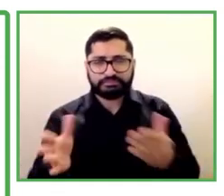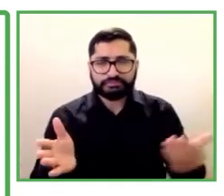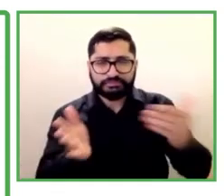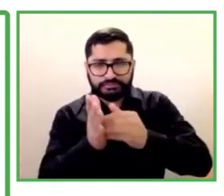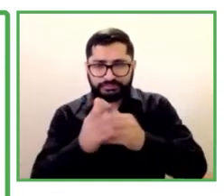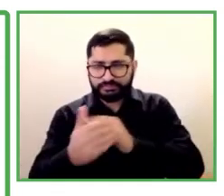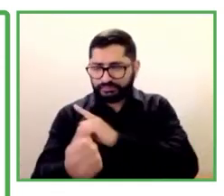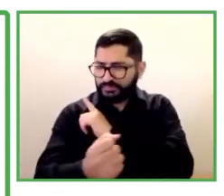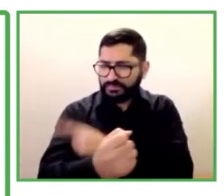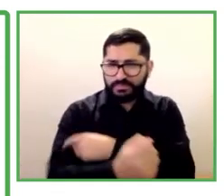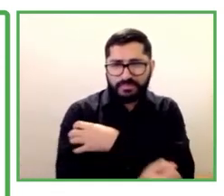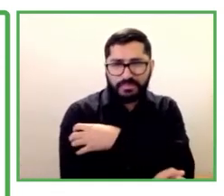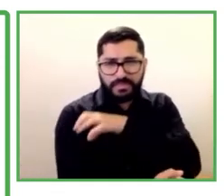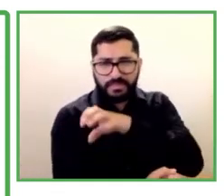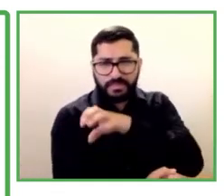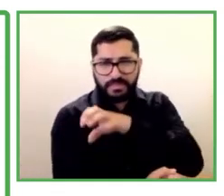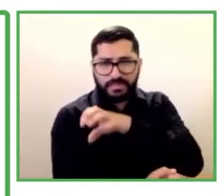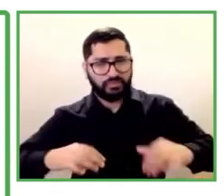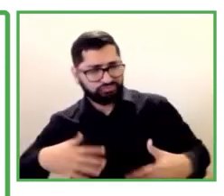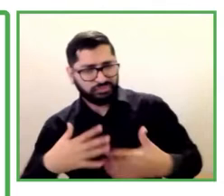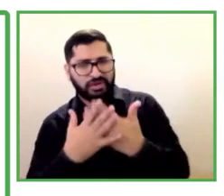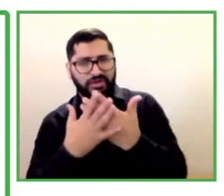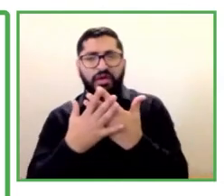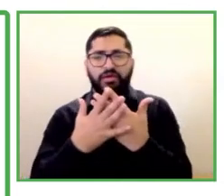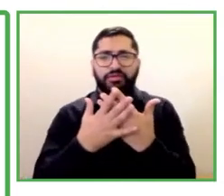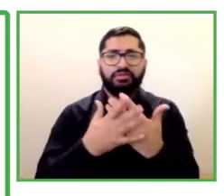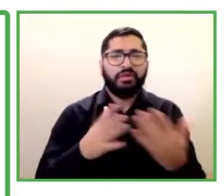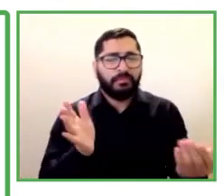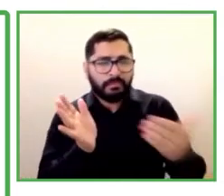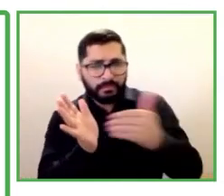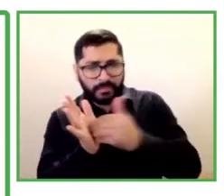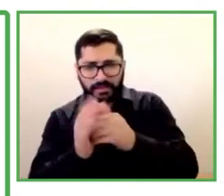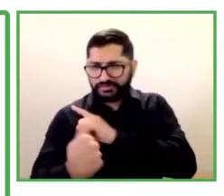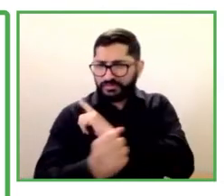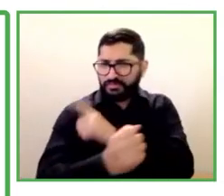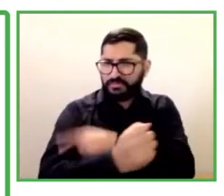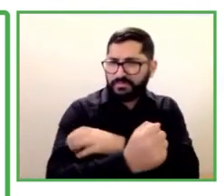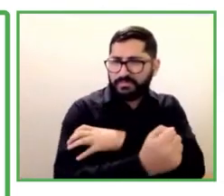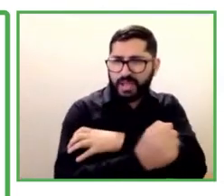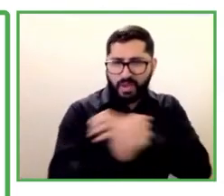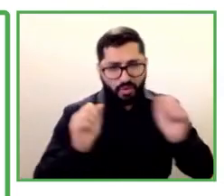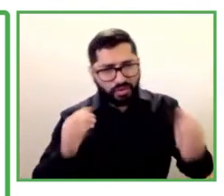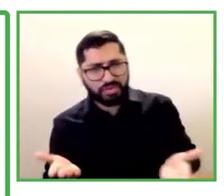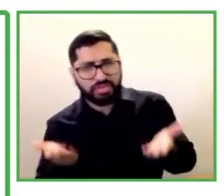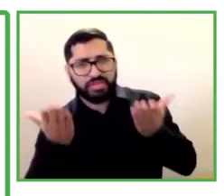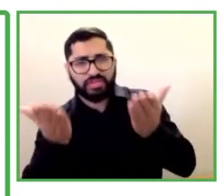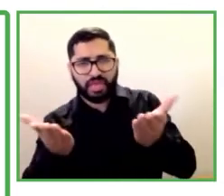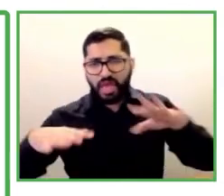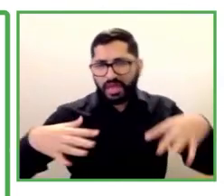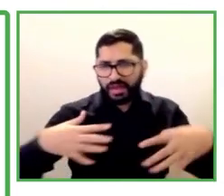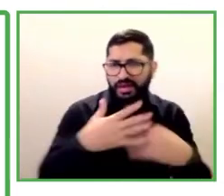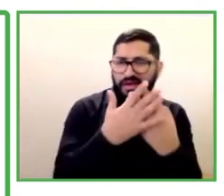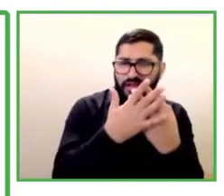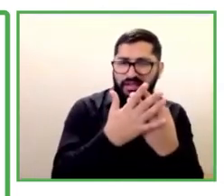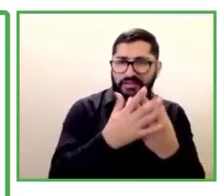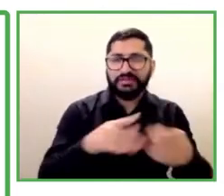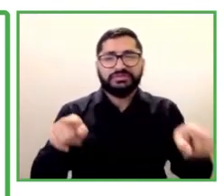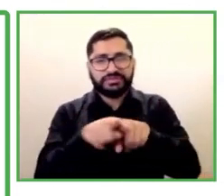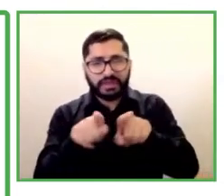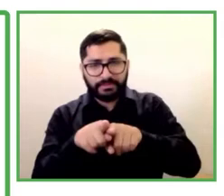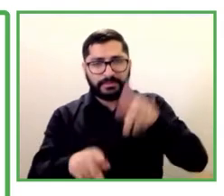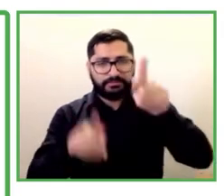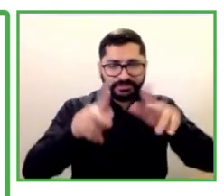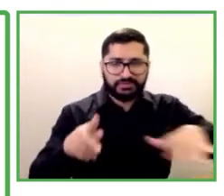poder se le puede entregar a la red y además a la cantidad de